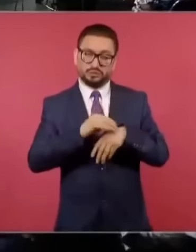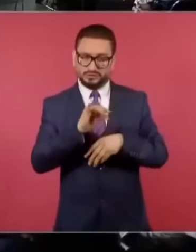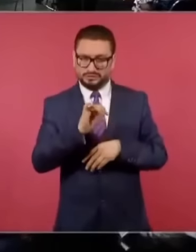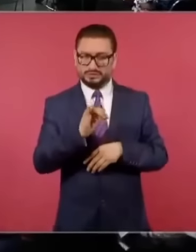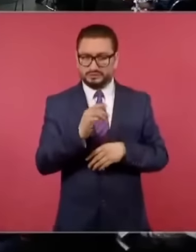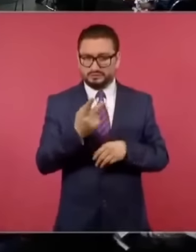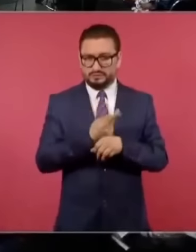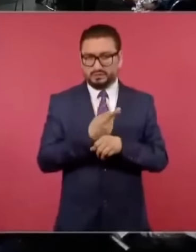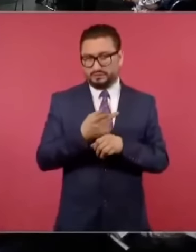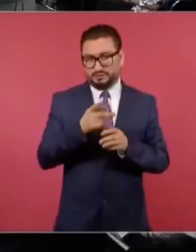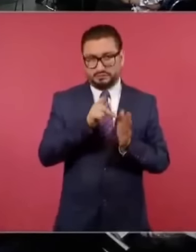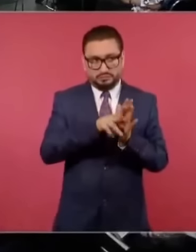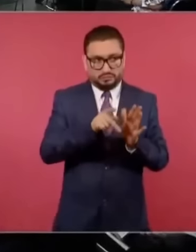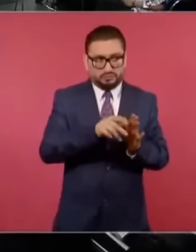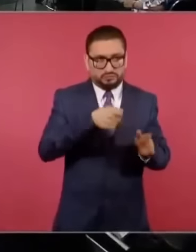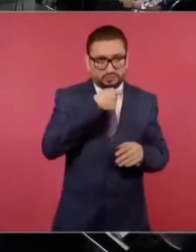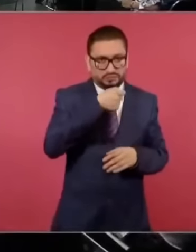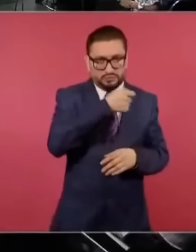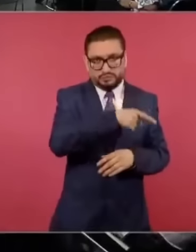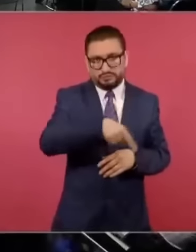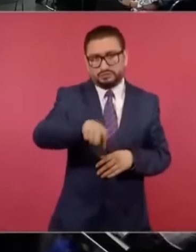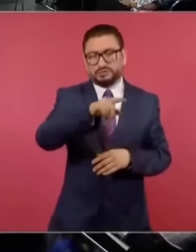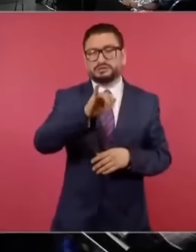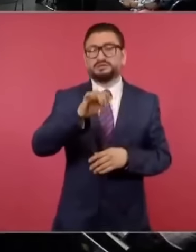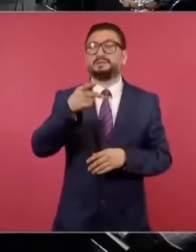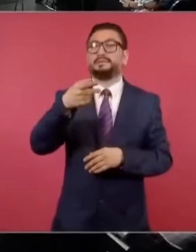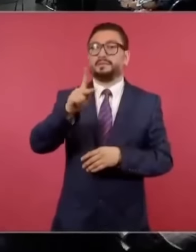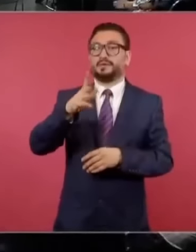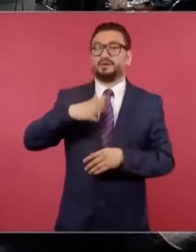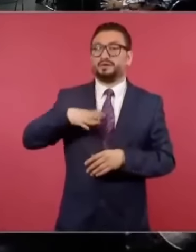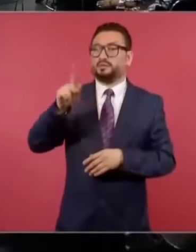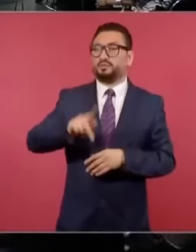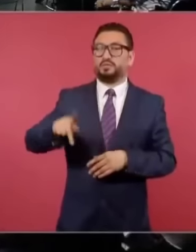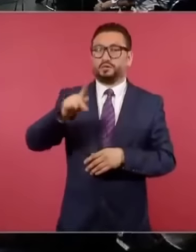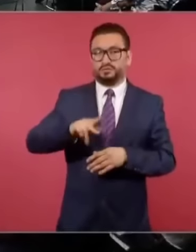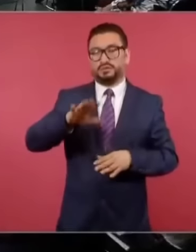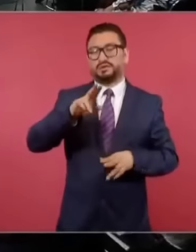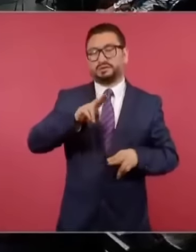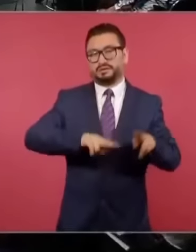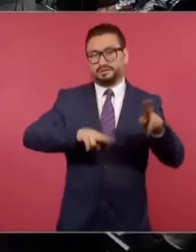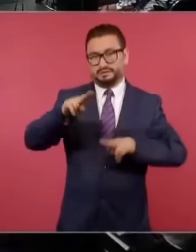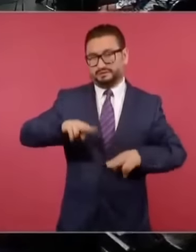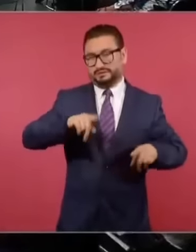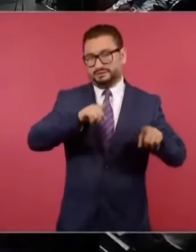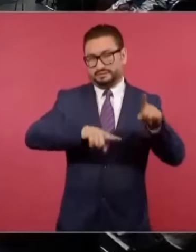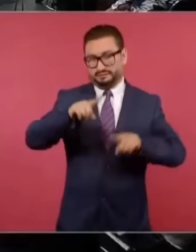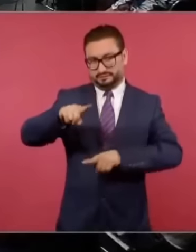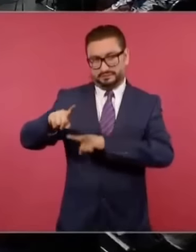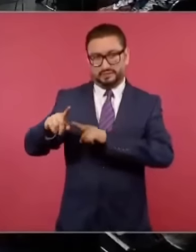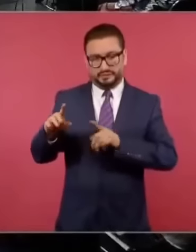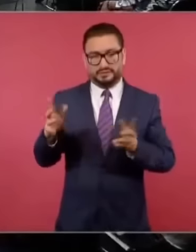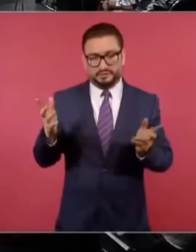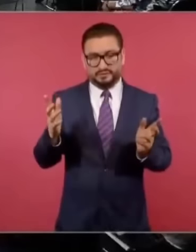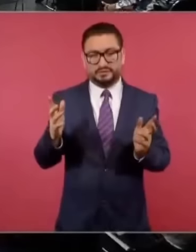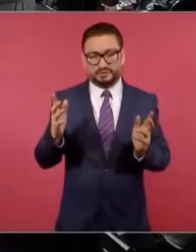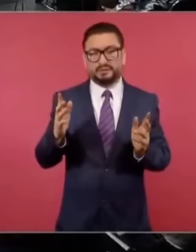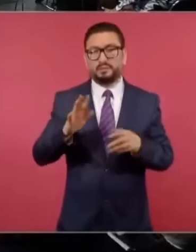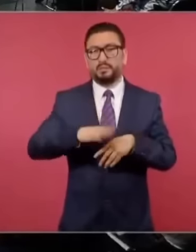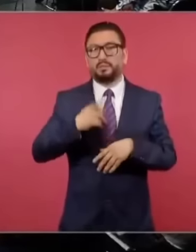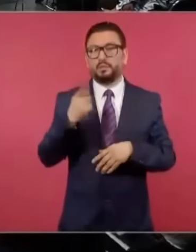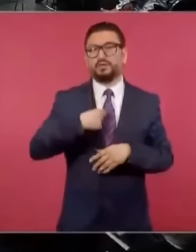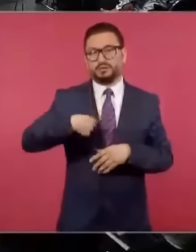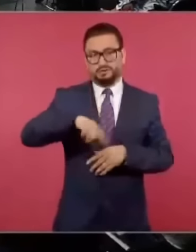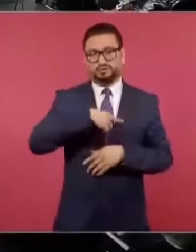pase eso a los reporteros, a sus reporteros. como se dice en mi pueblo, como nivelitos. O sea, porque siempre nos